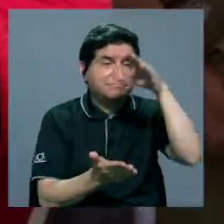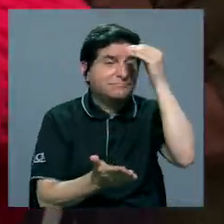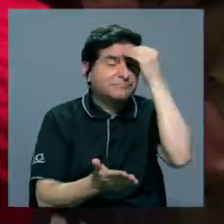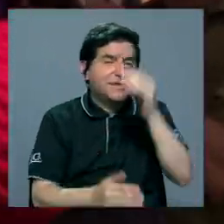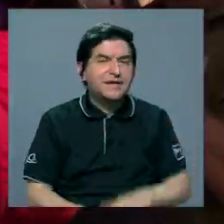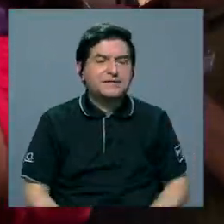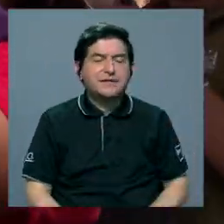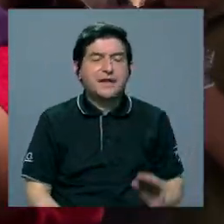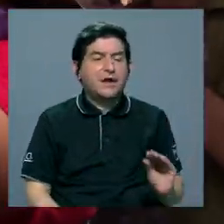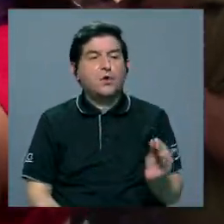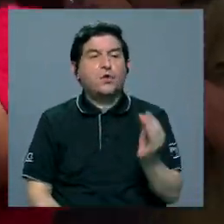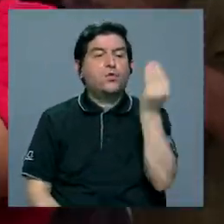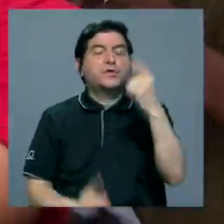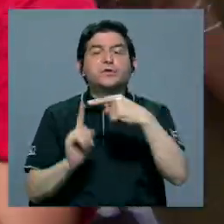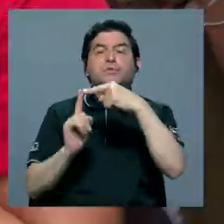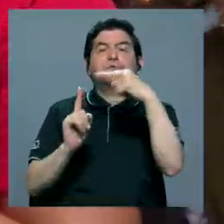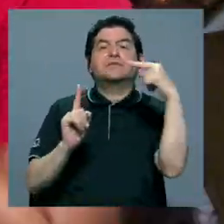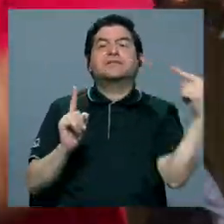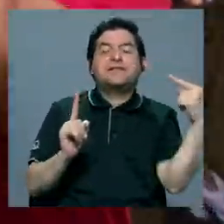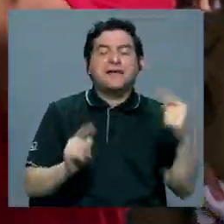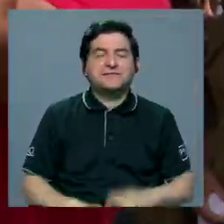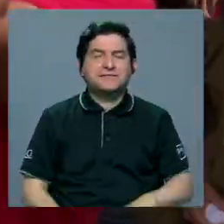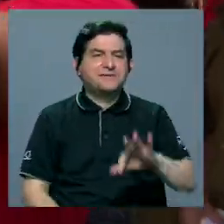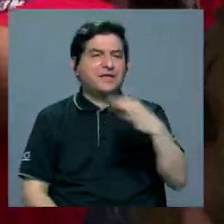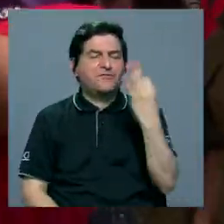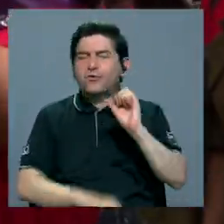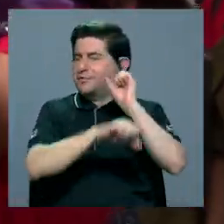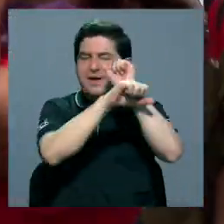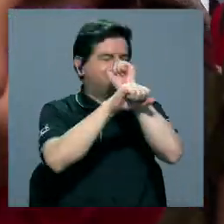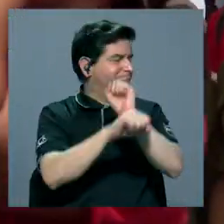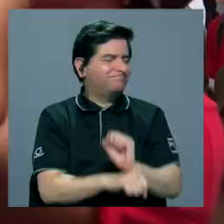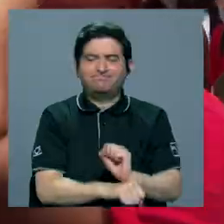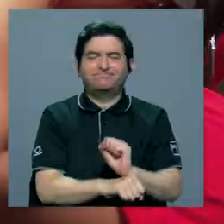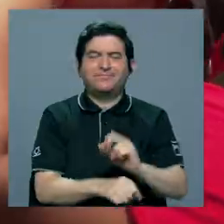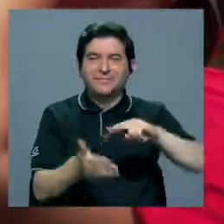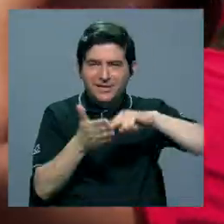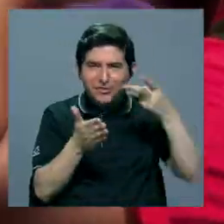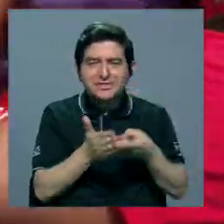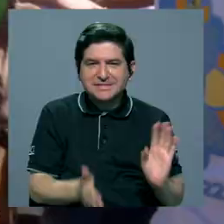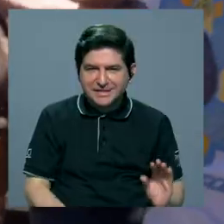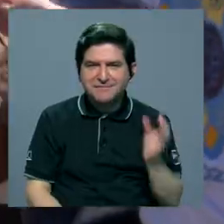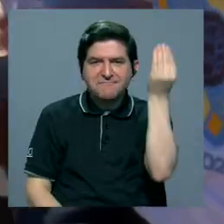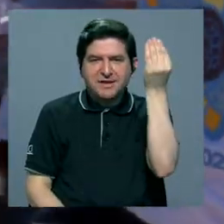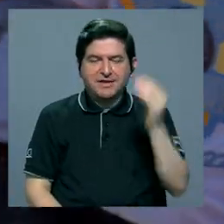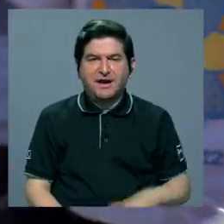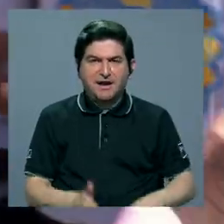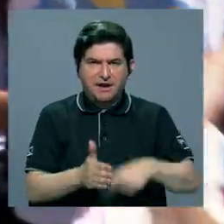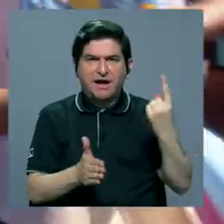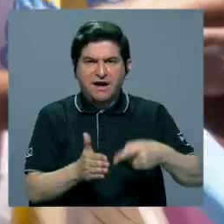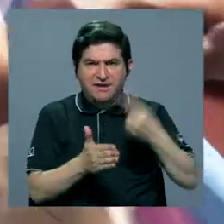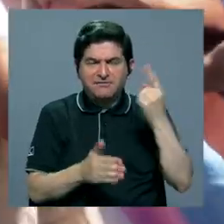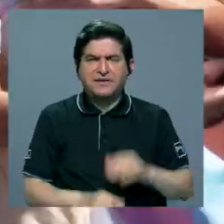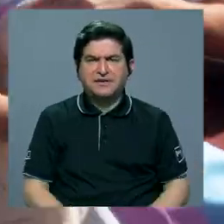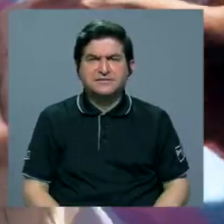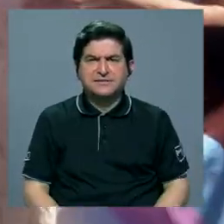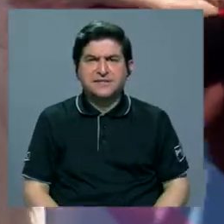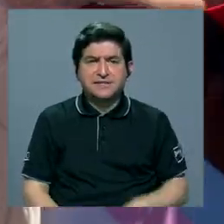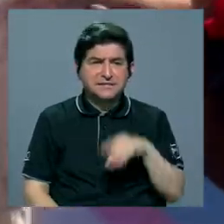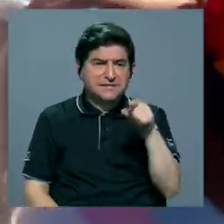a ser joven Desde una forma no tradicional de ser joven Que en algunos casos estuvo